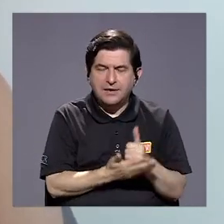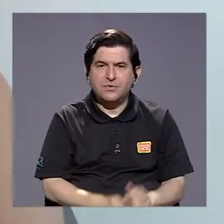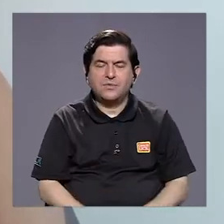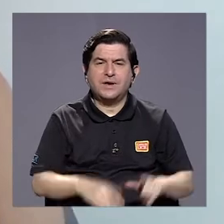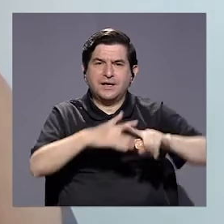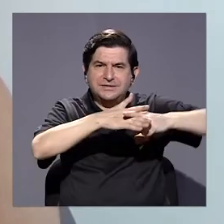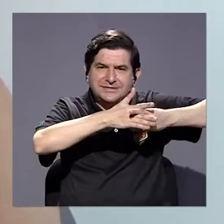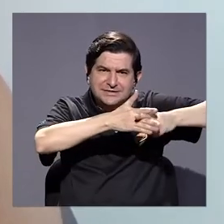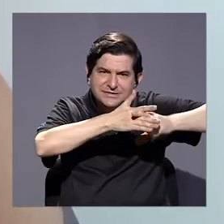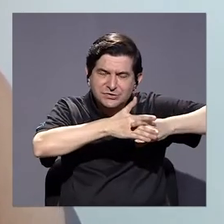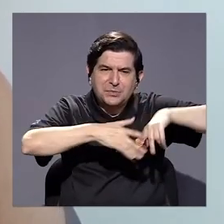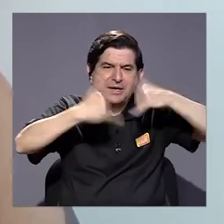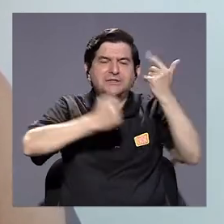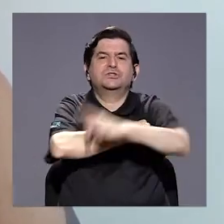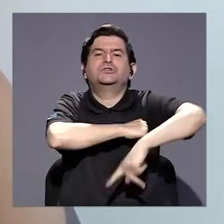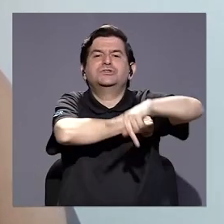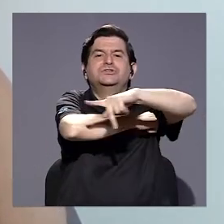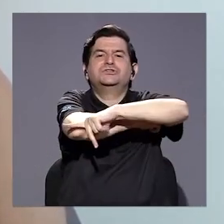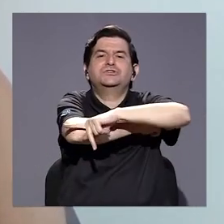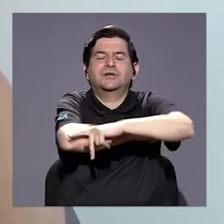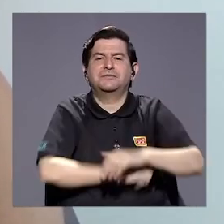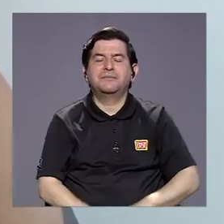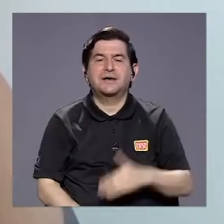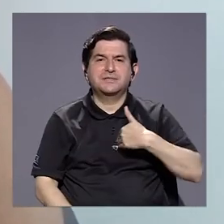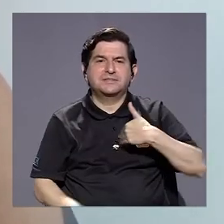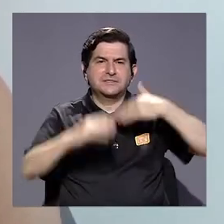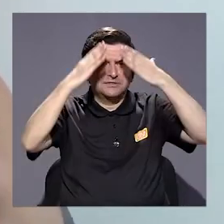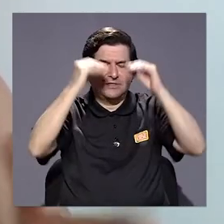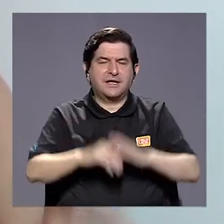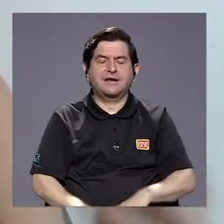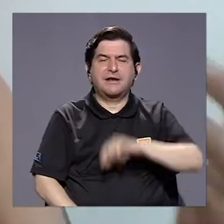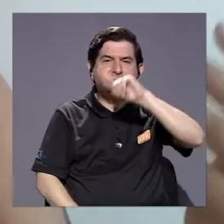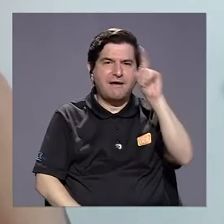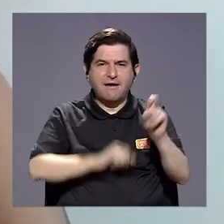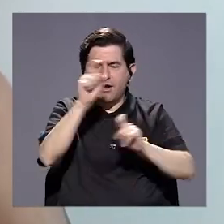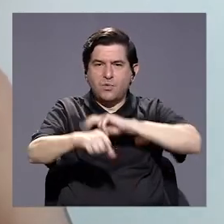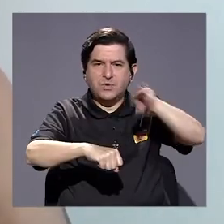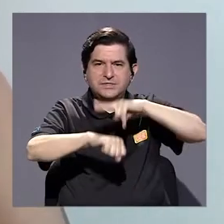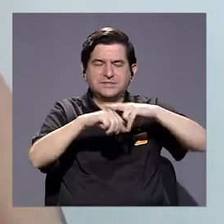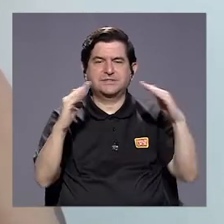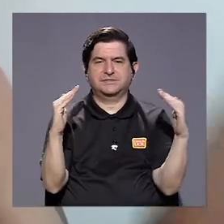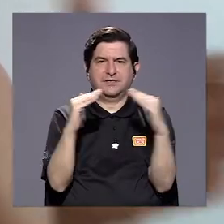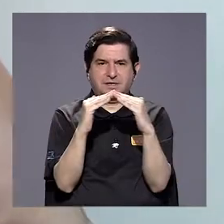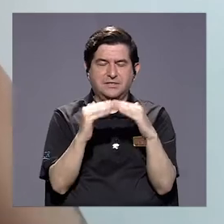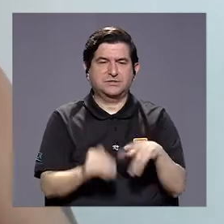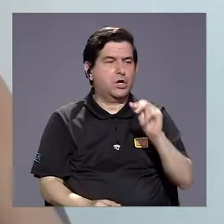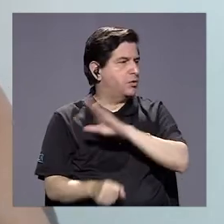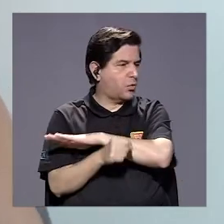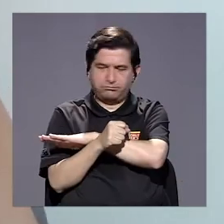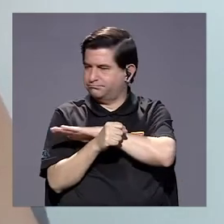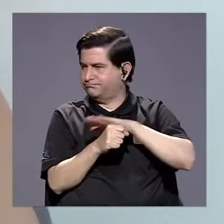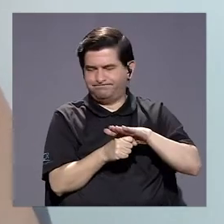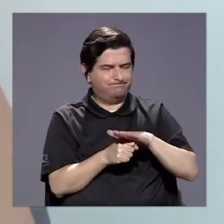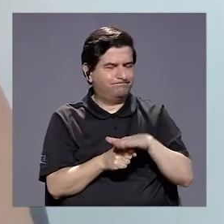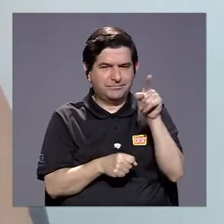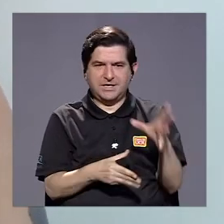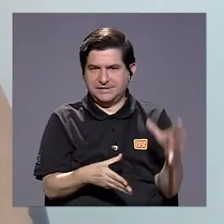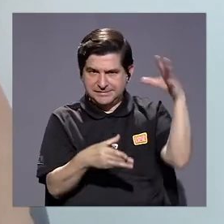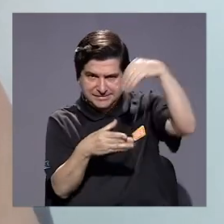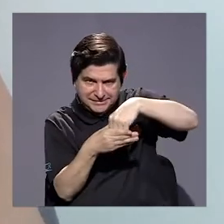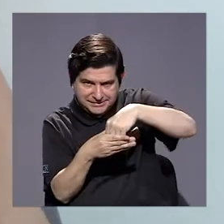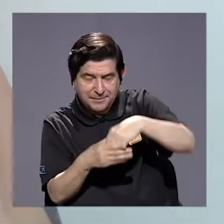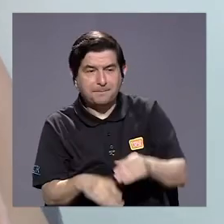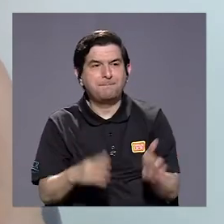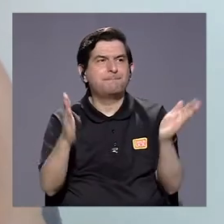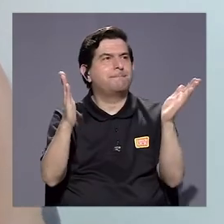algunas de los instrumentos con los que ya el país levanta datos, como la encuesta nacional de hogares. Todavía no se ha completado esa